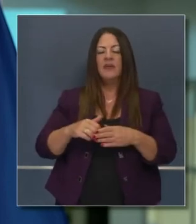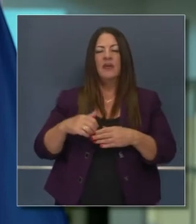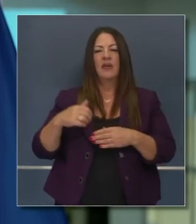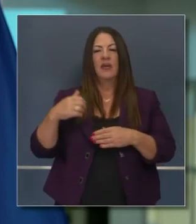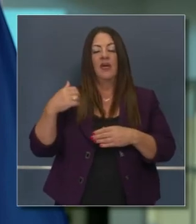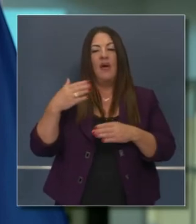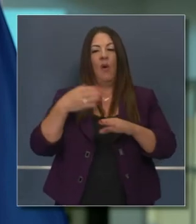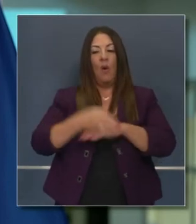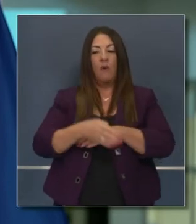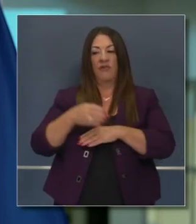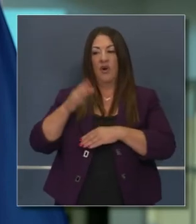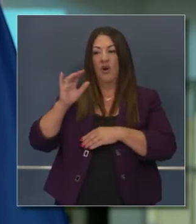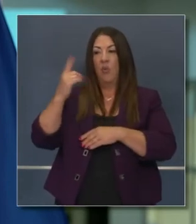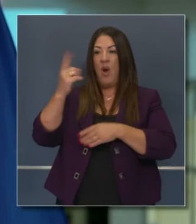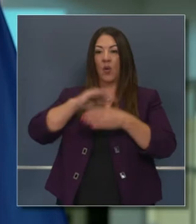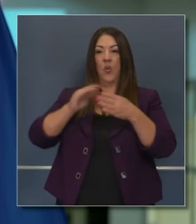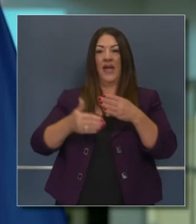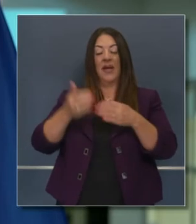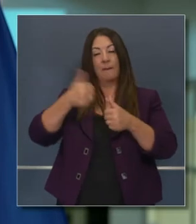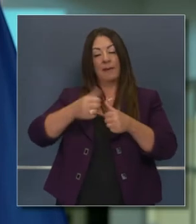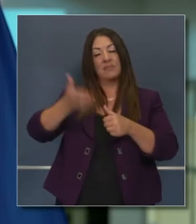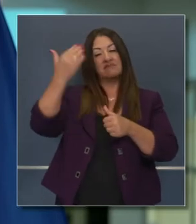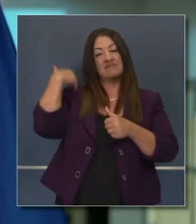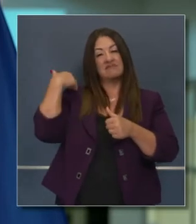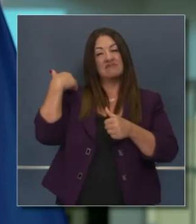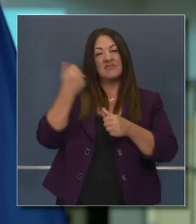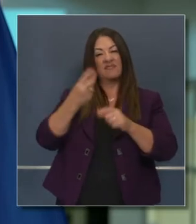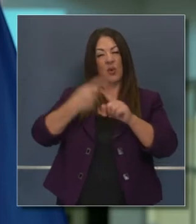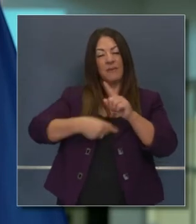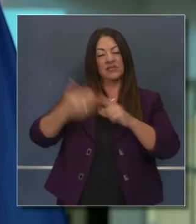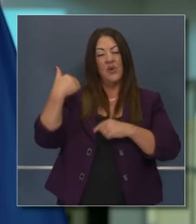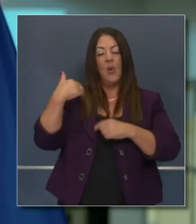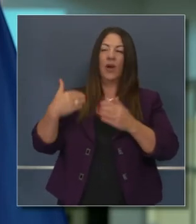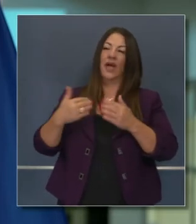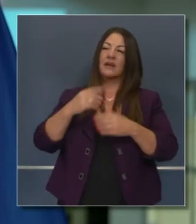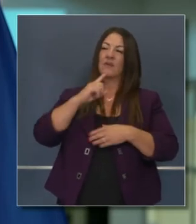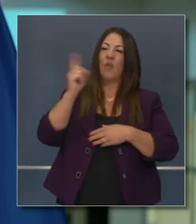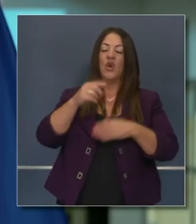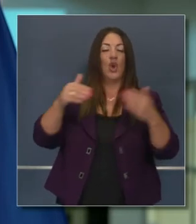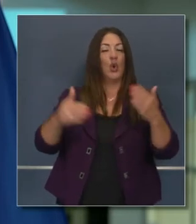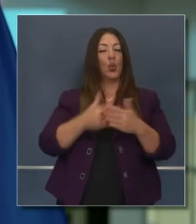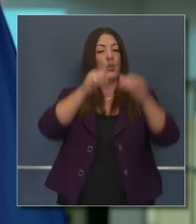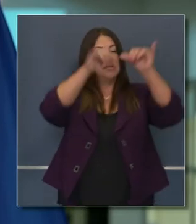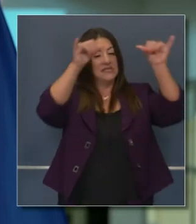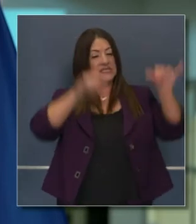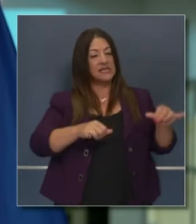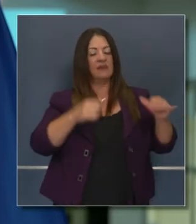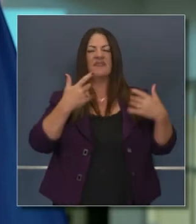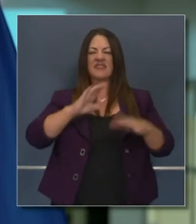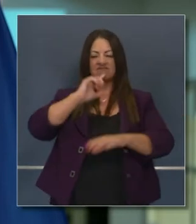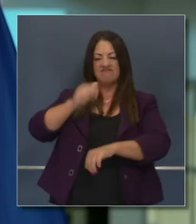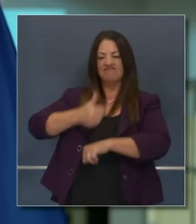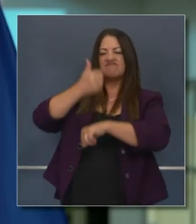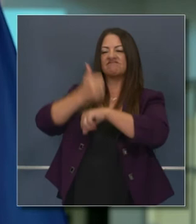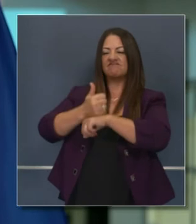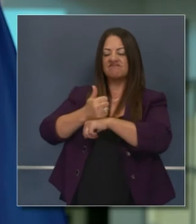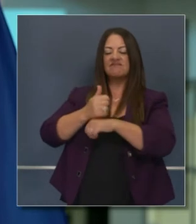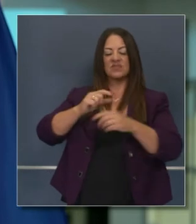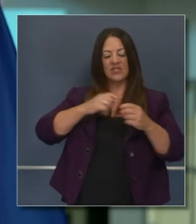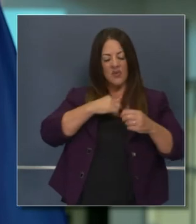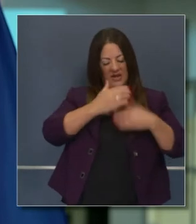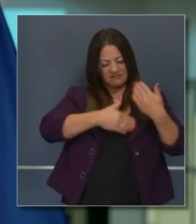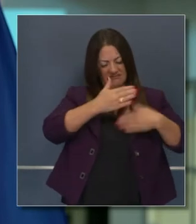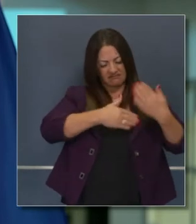oficial durante el fin de semana a un sistema completamente nuevo que anunciamos hace algunos meses, que finalmente se implementó el